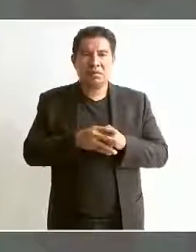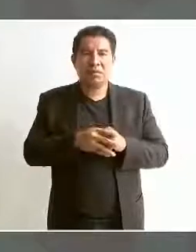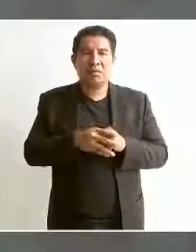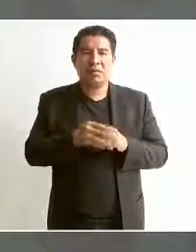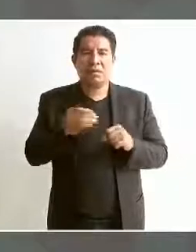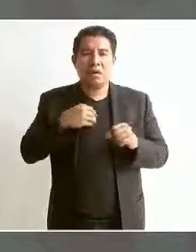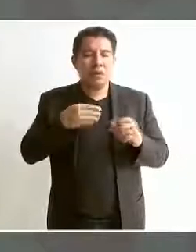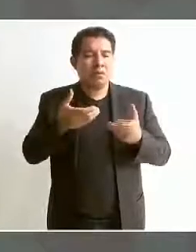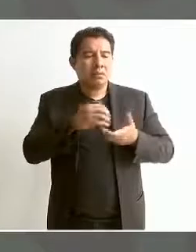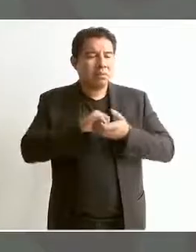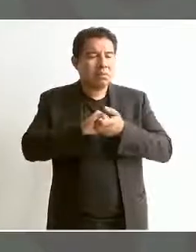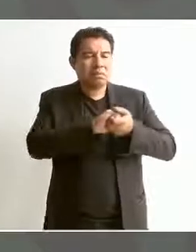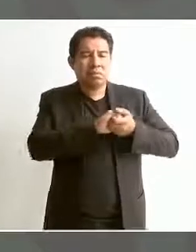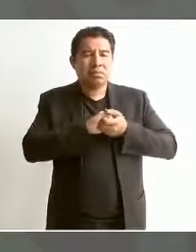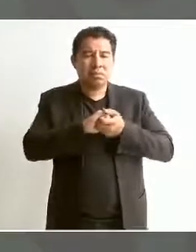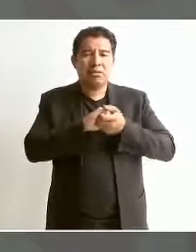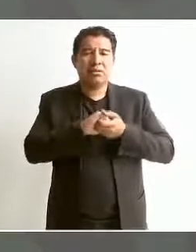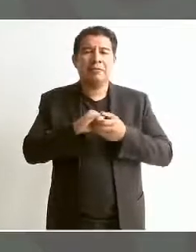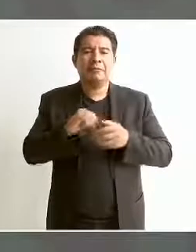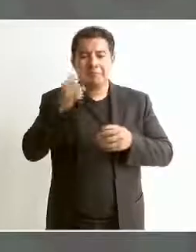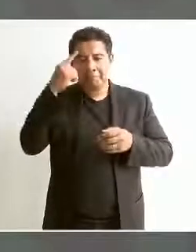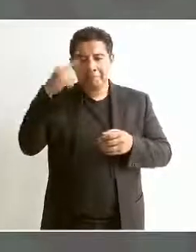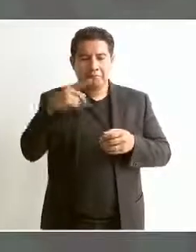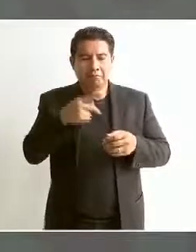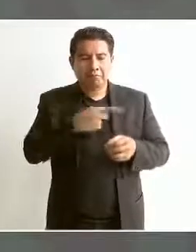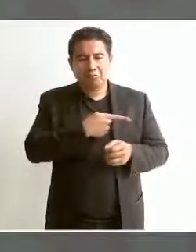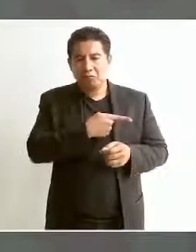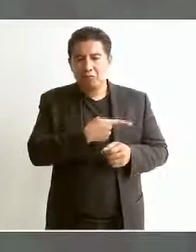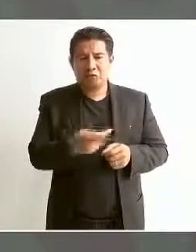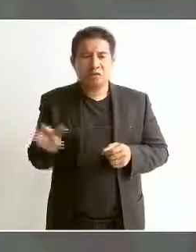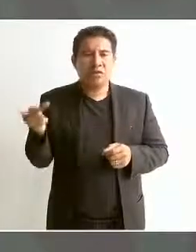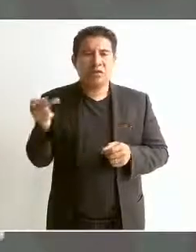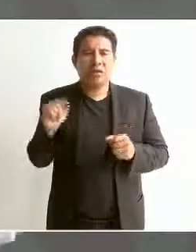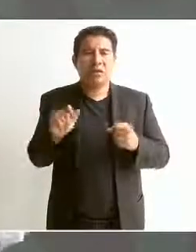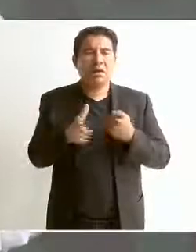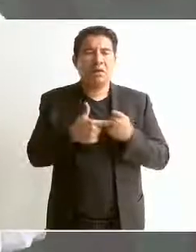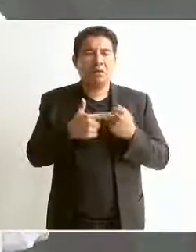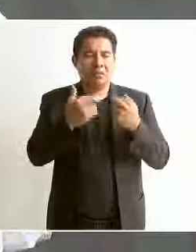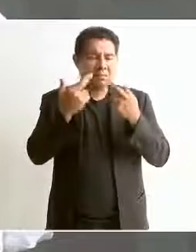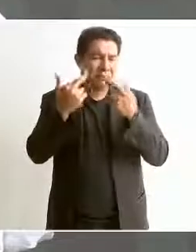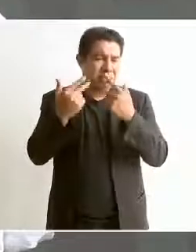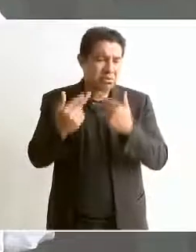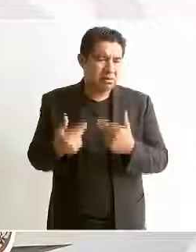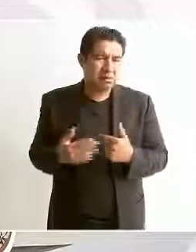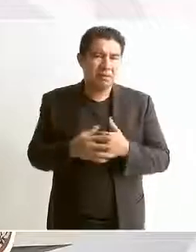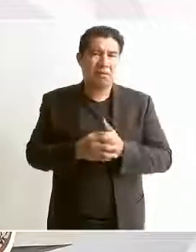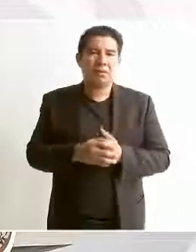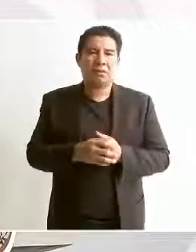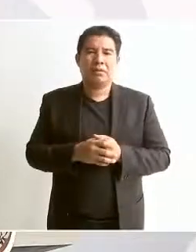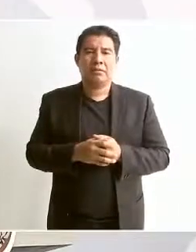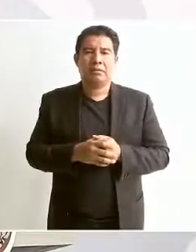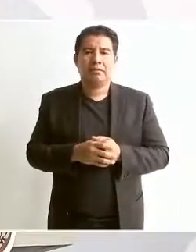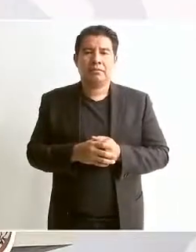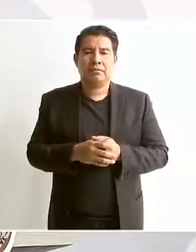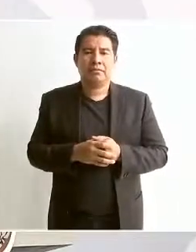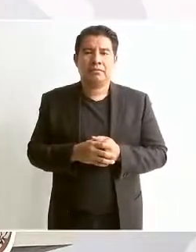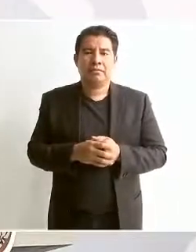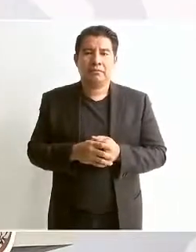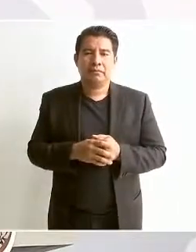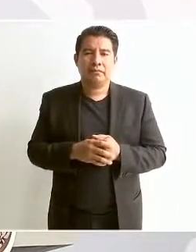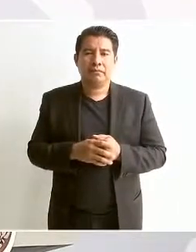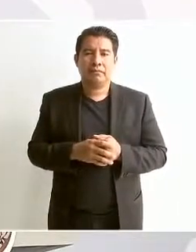cuando no hay solidaridad con los pobres, cuando se rompe esa